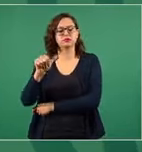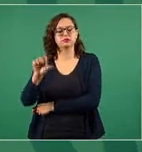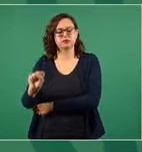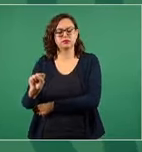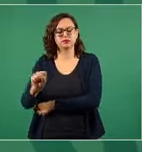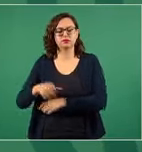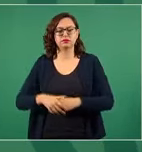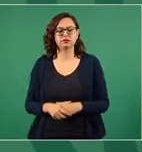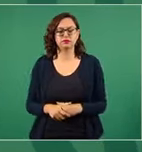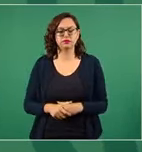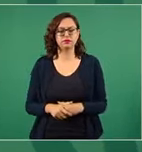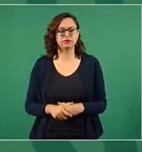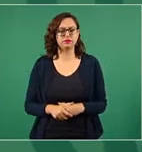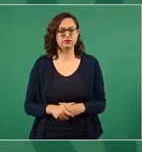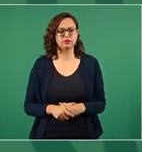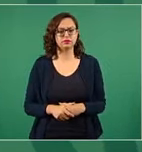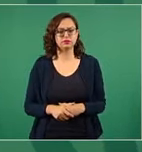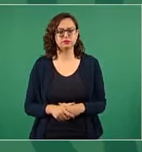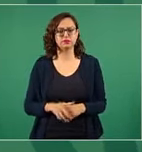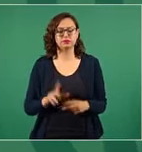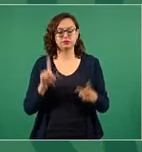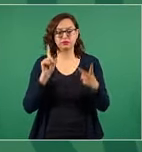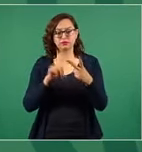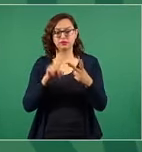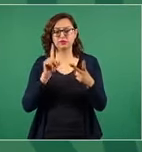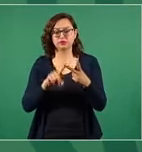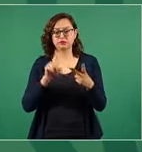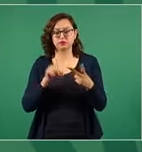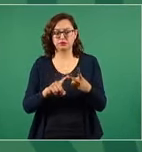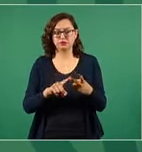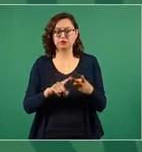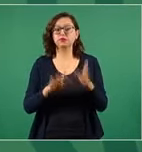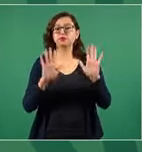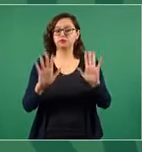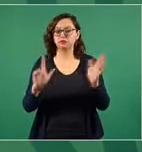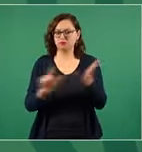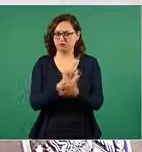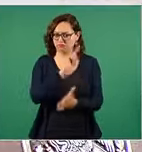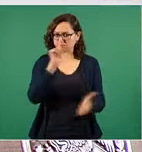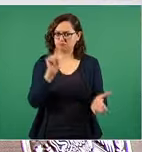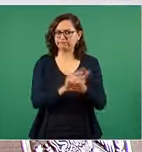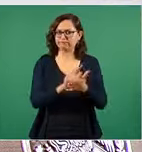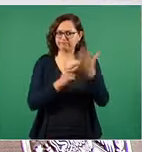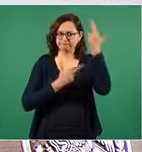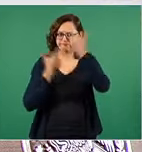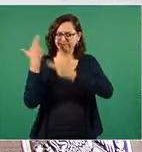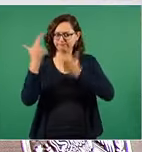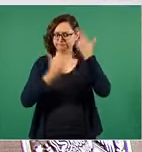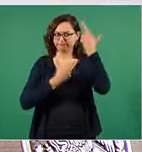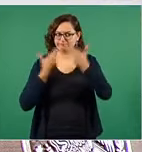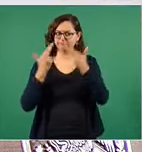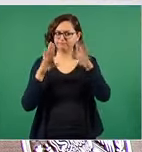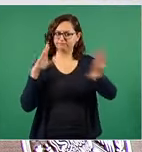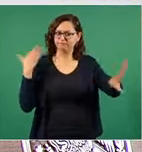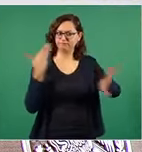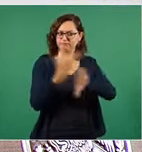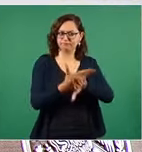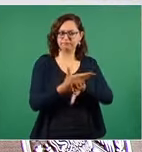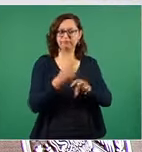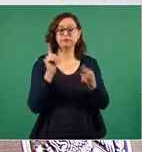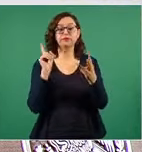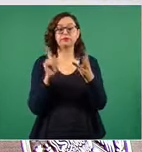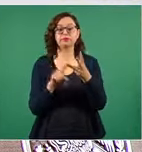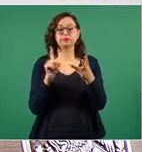Estos distribuidores de gas segundo la parte legal que ya la mencioné y tercero